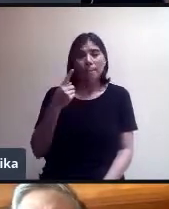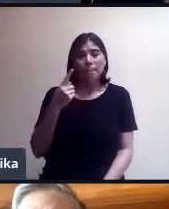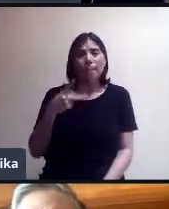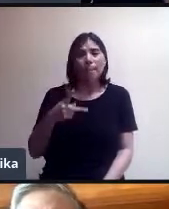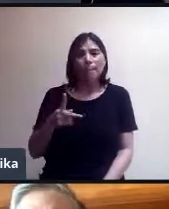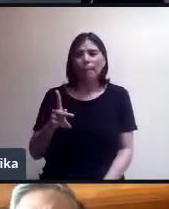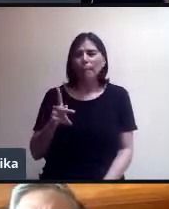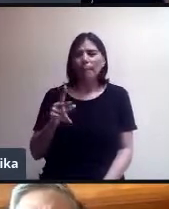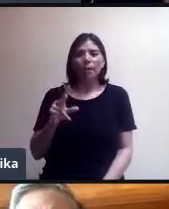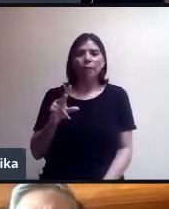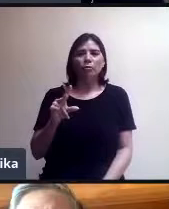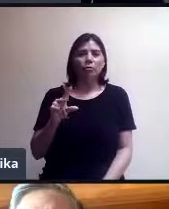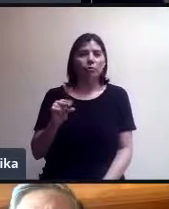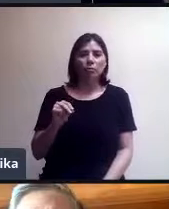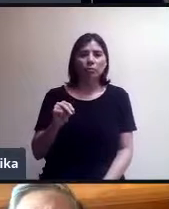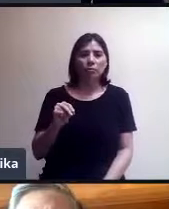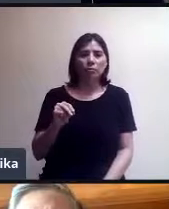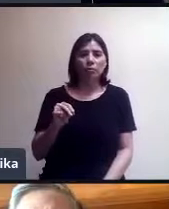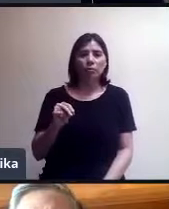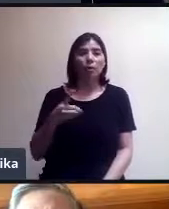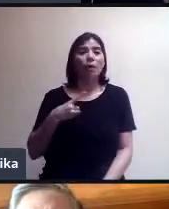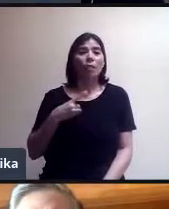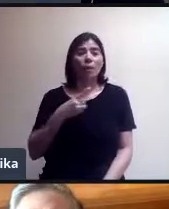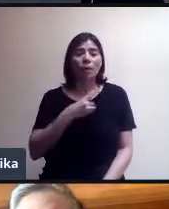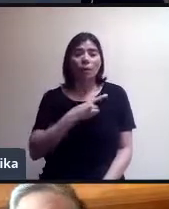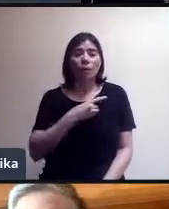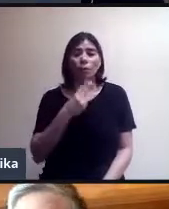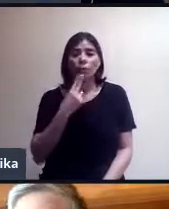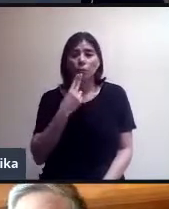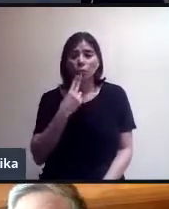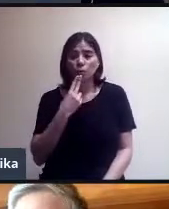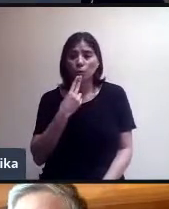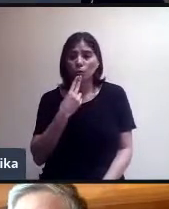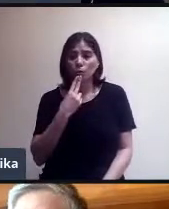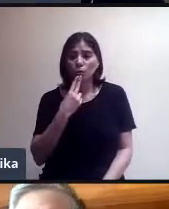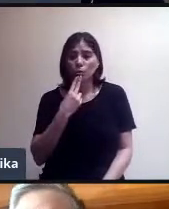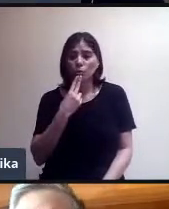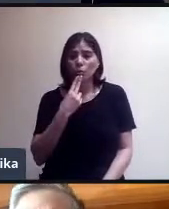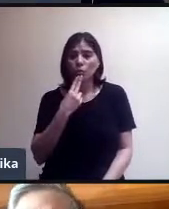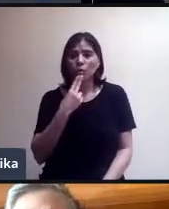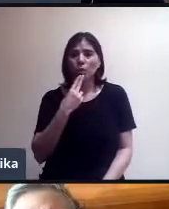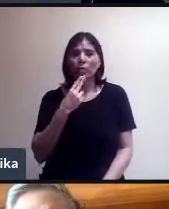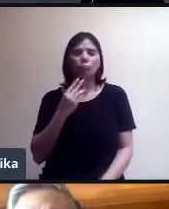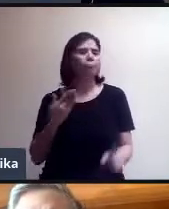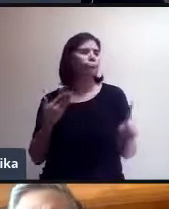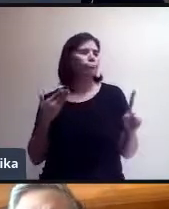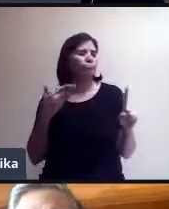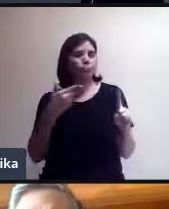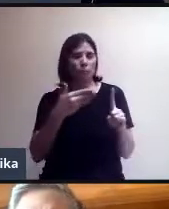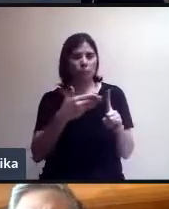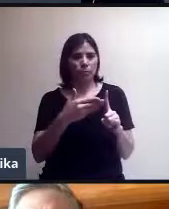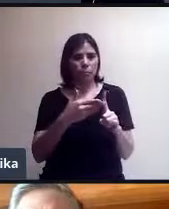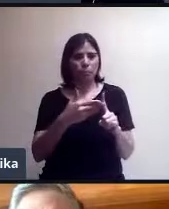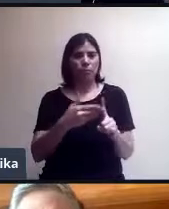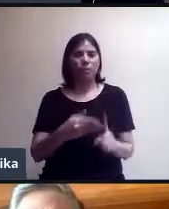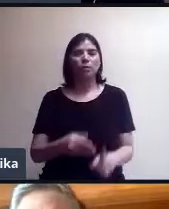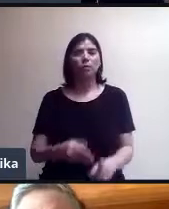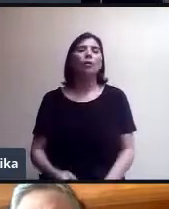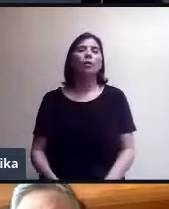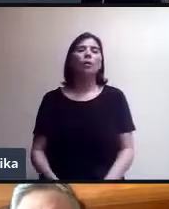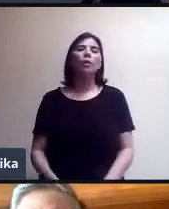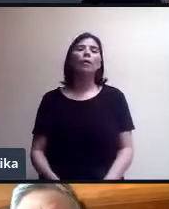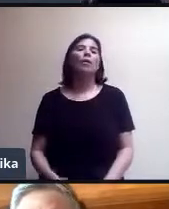desatino que se puedan usar para los fines específicos de alguien y no se puedan usar para la educación.